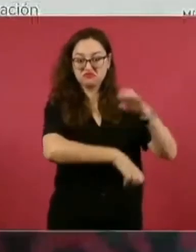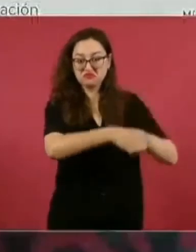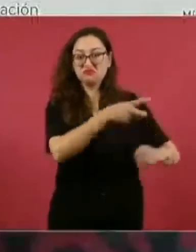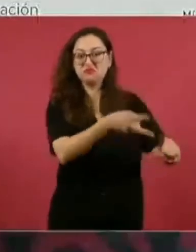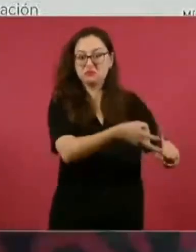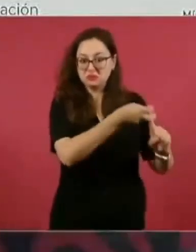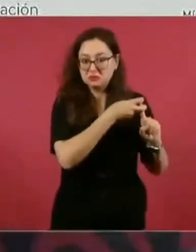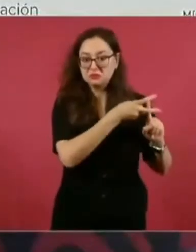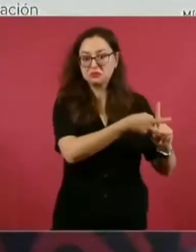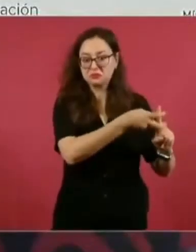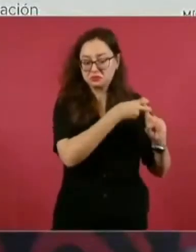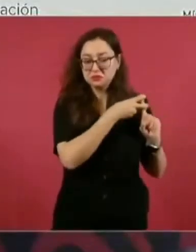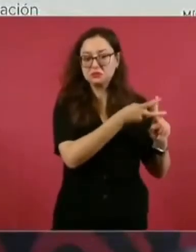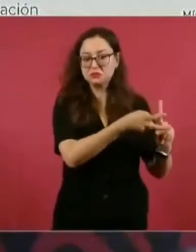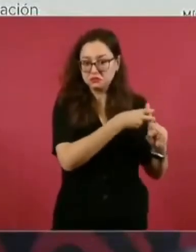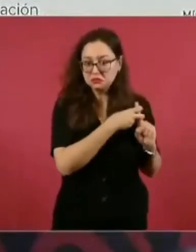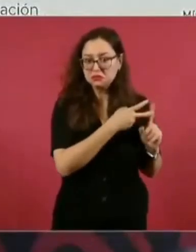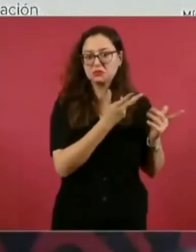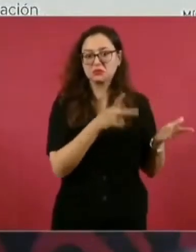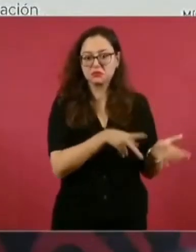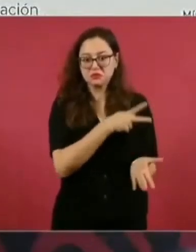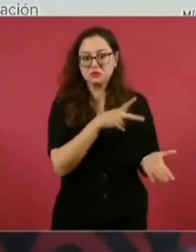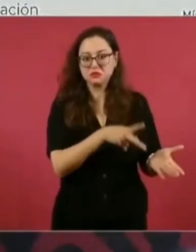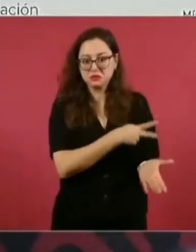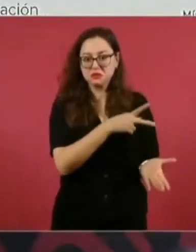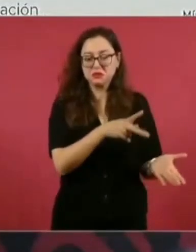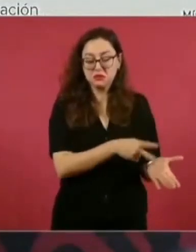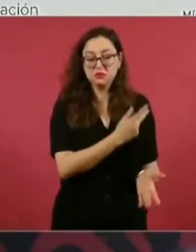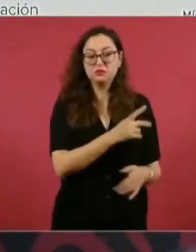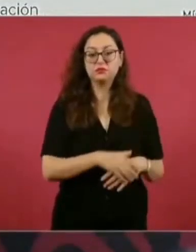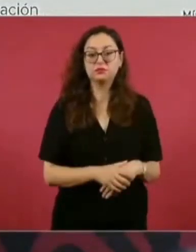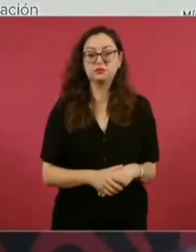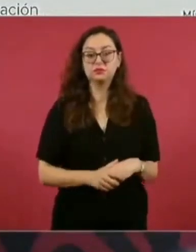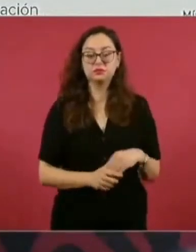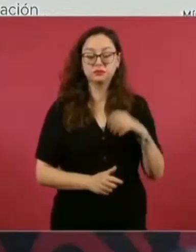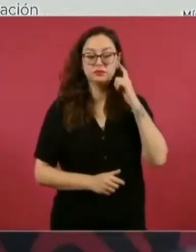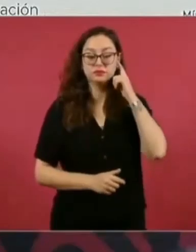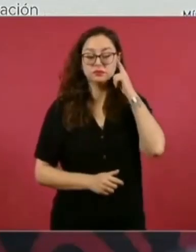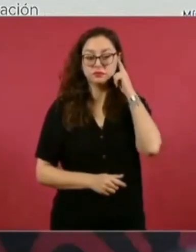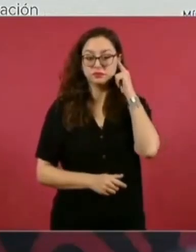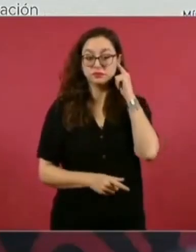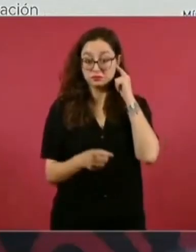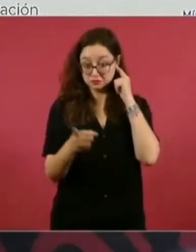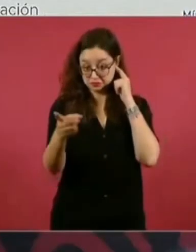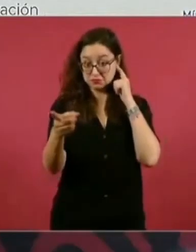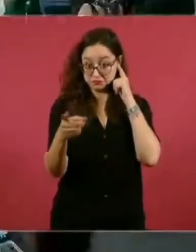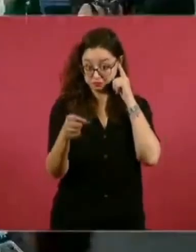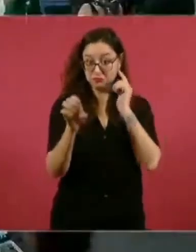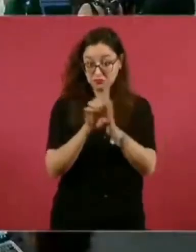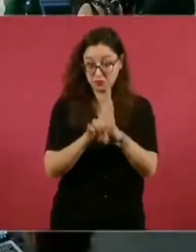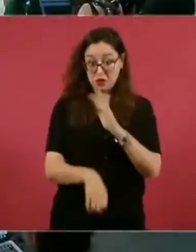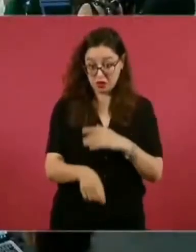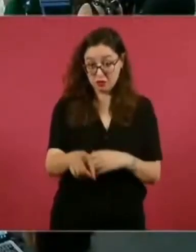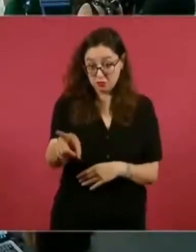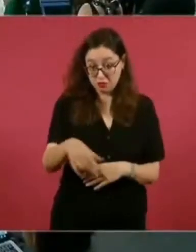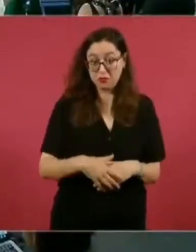a Harp,